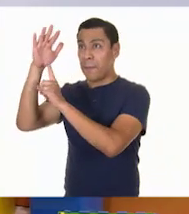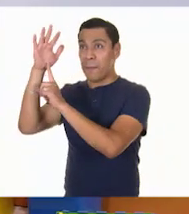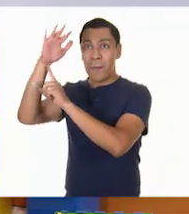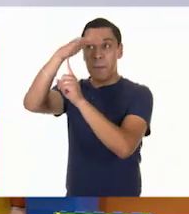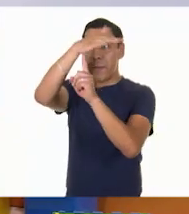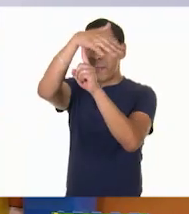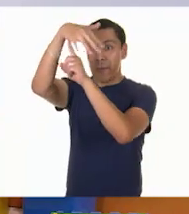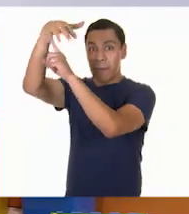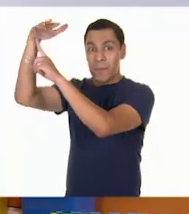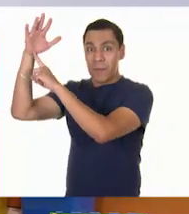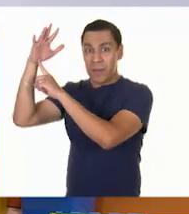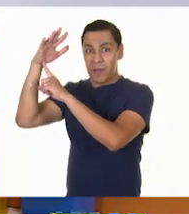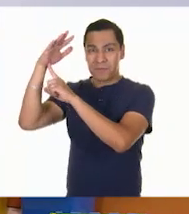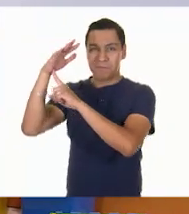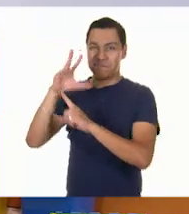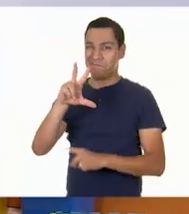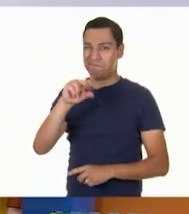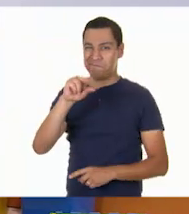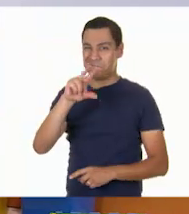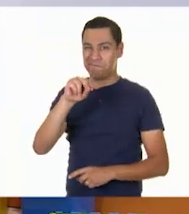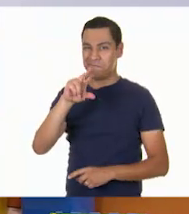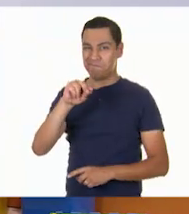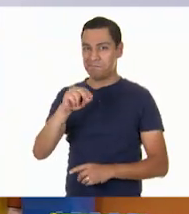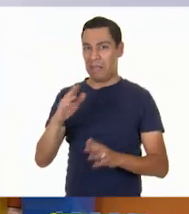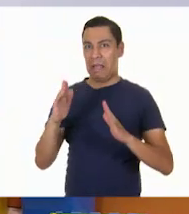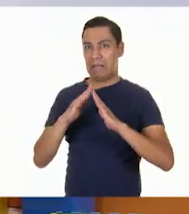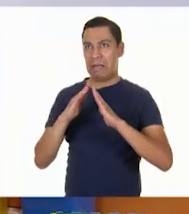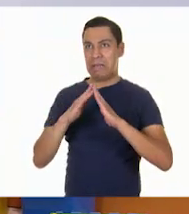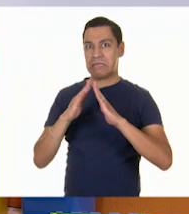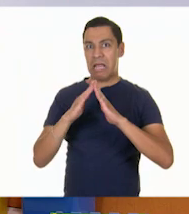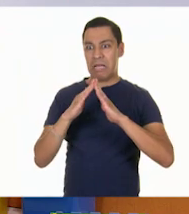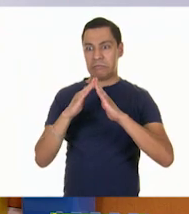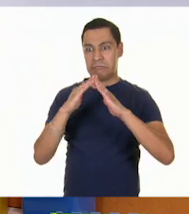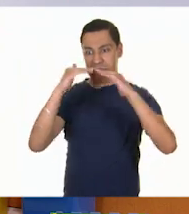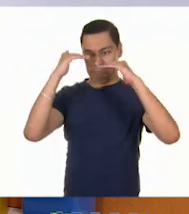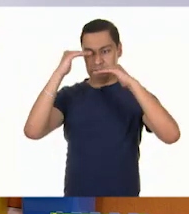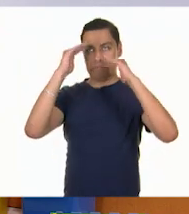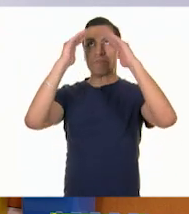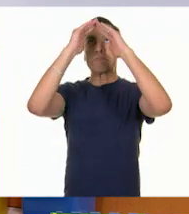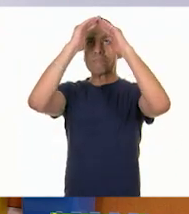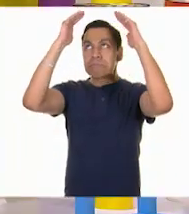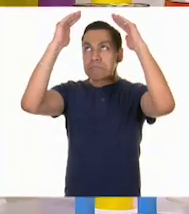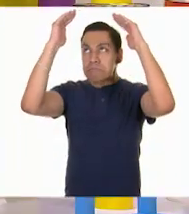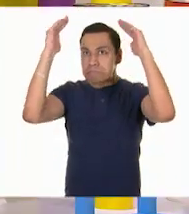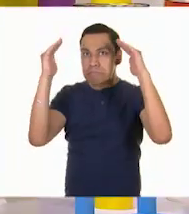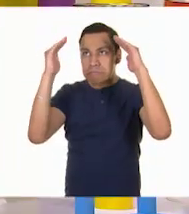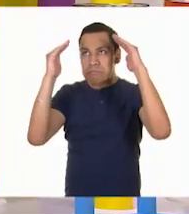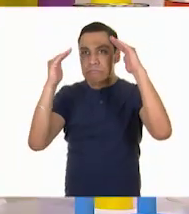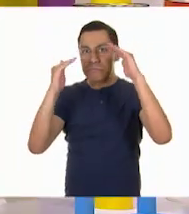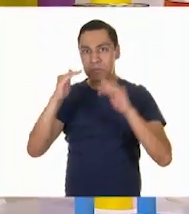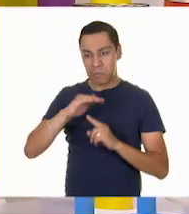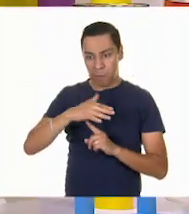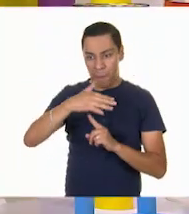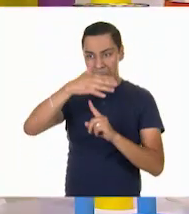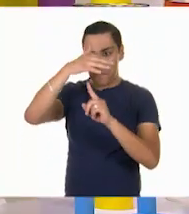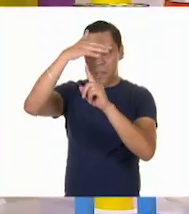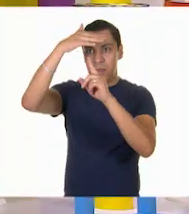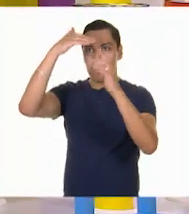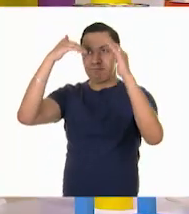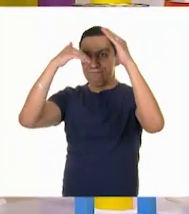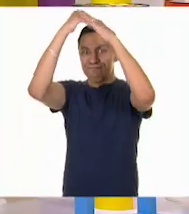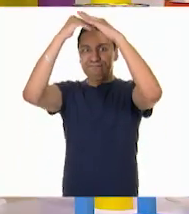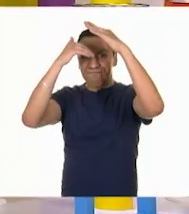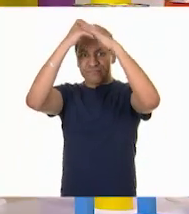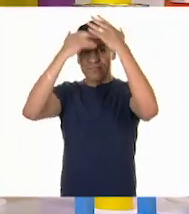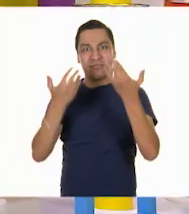Es... no. Es que esa casa tendría que ser muy alta para que el papalote vuele. Piénsalo muy bien. Vamos a ver lo que opinan uno de nuestros